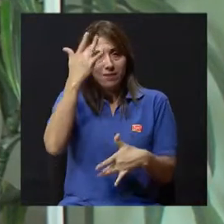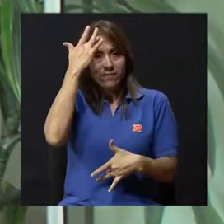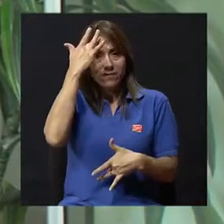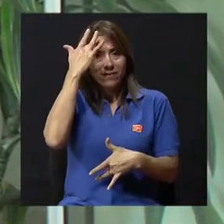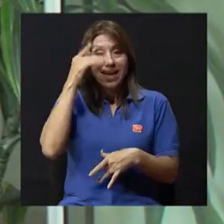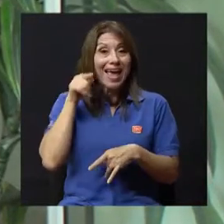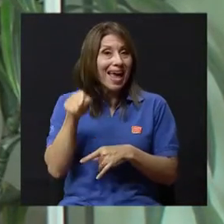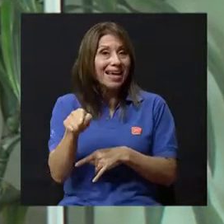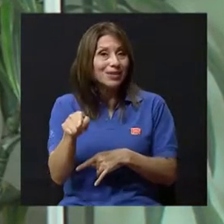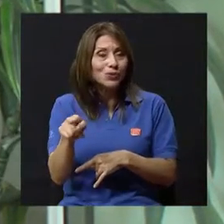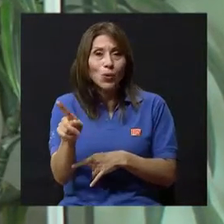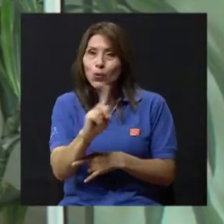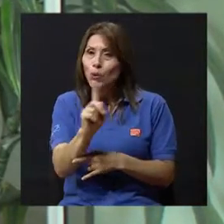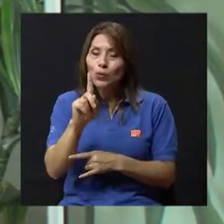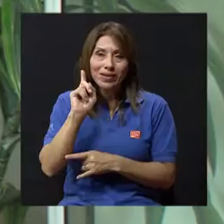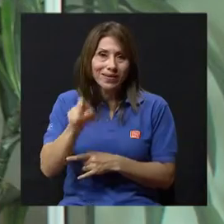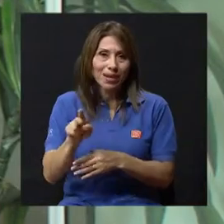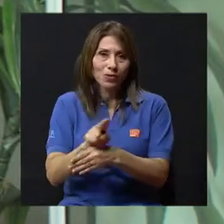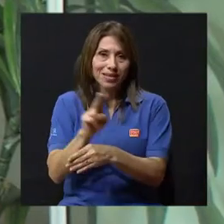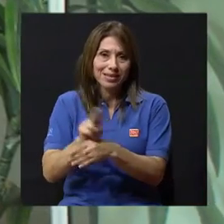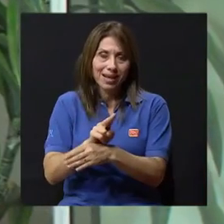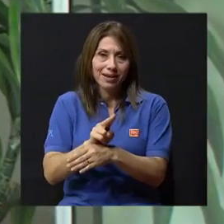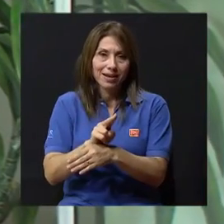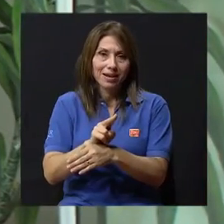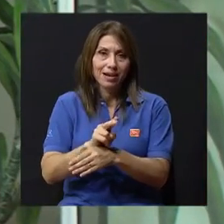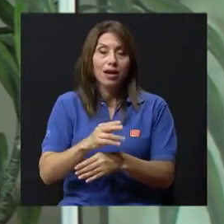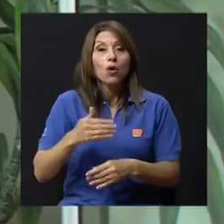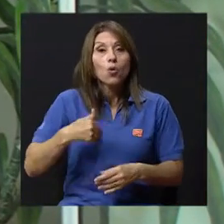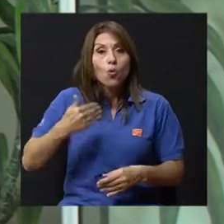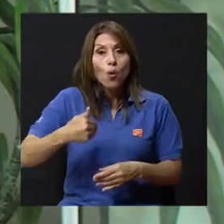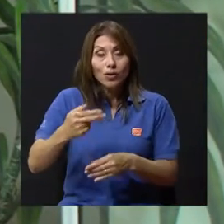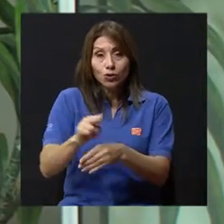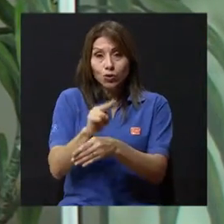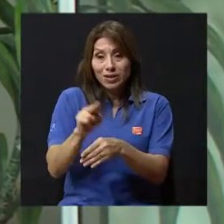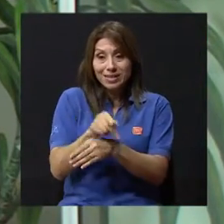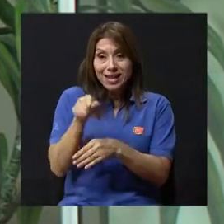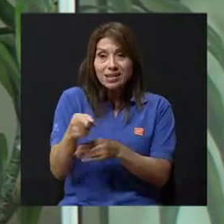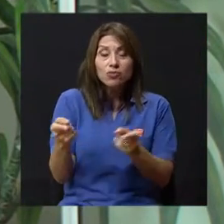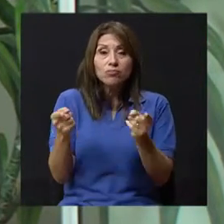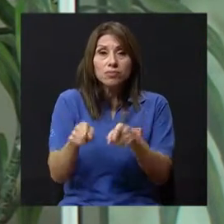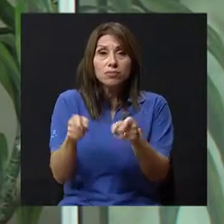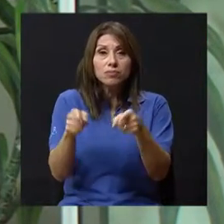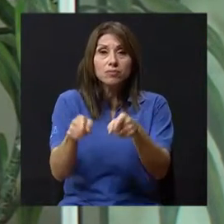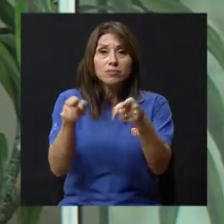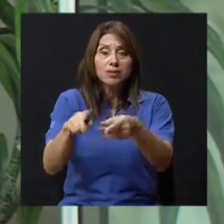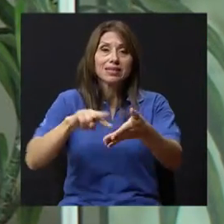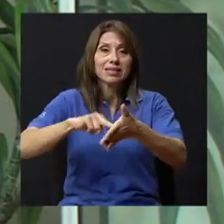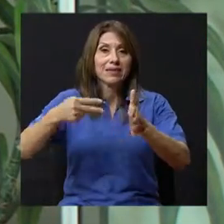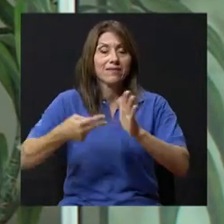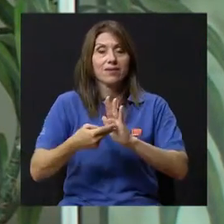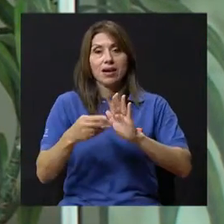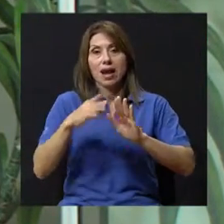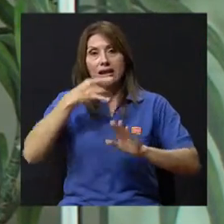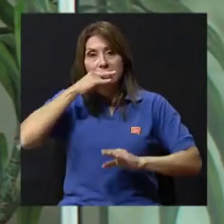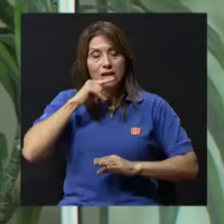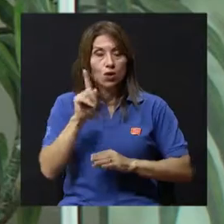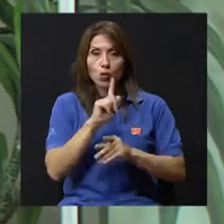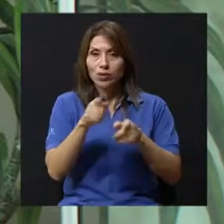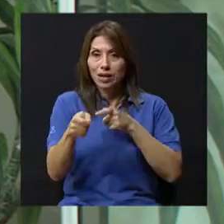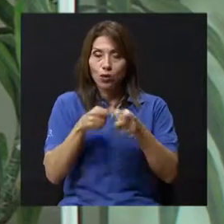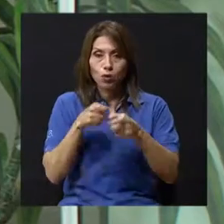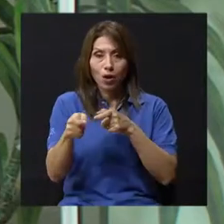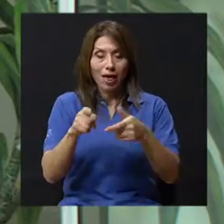que menos se deberían utilizar y que cuando se utilizan muy frecuentemente, eso quiere decir que el niño no está controlado.